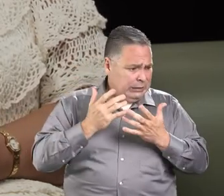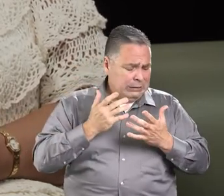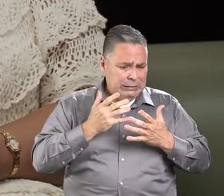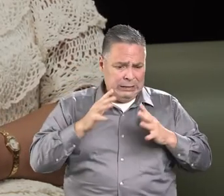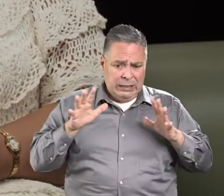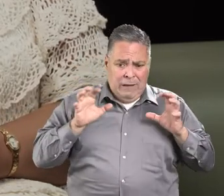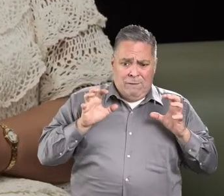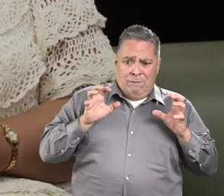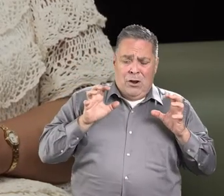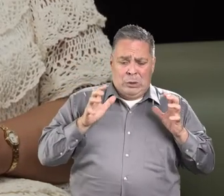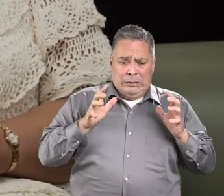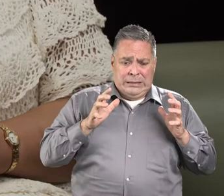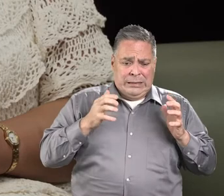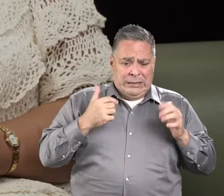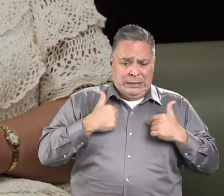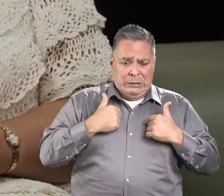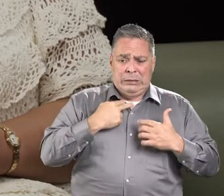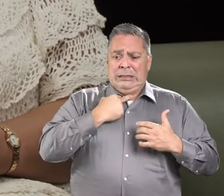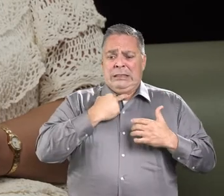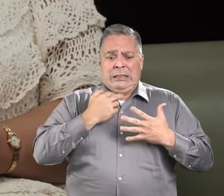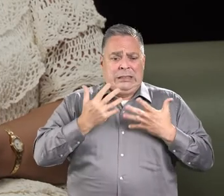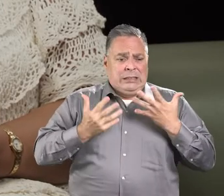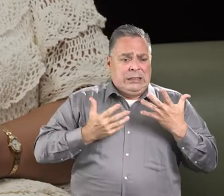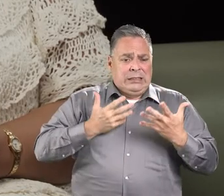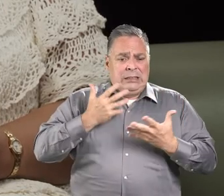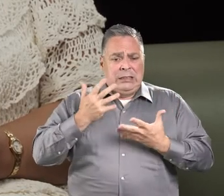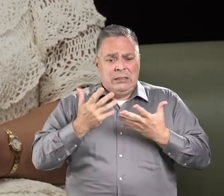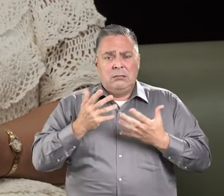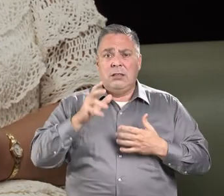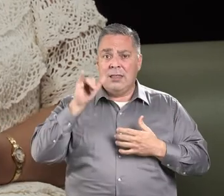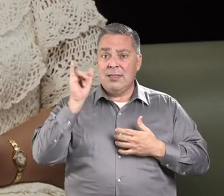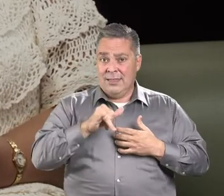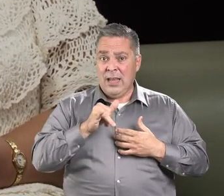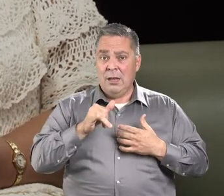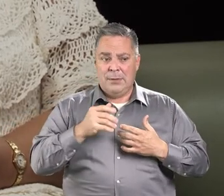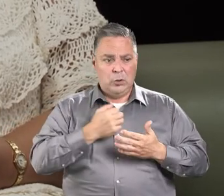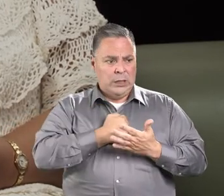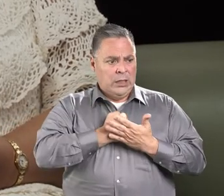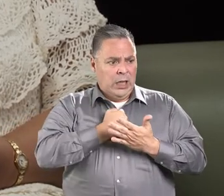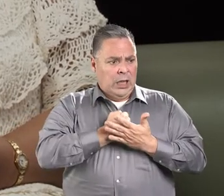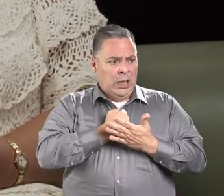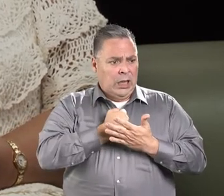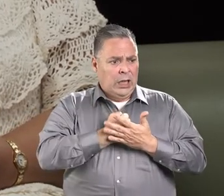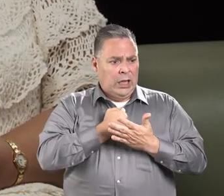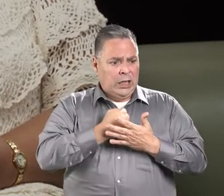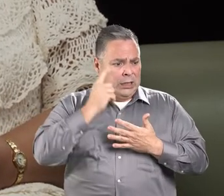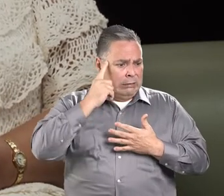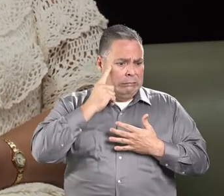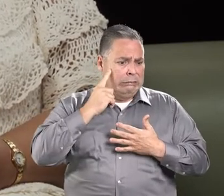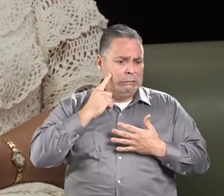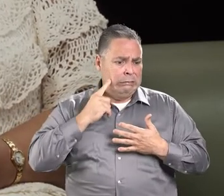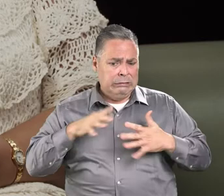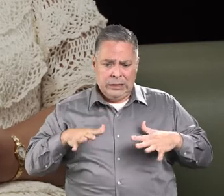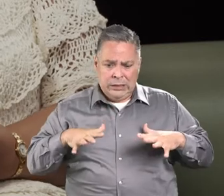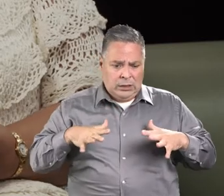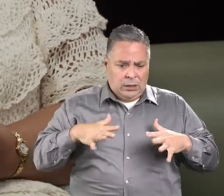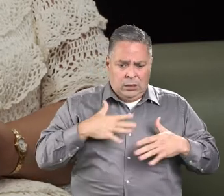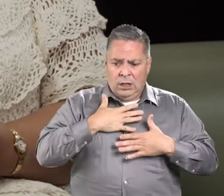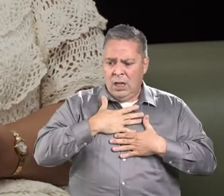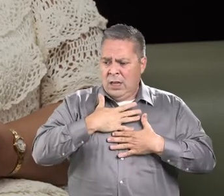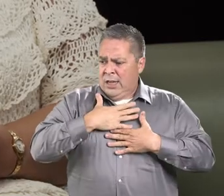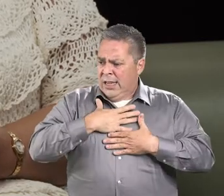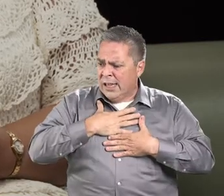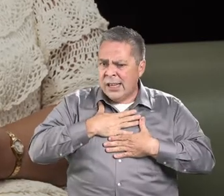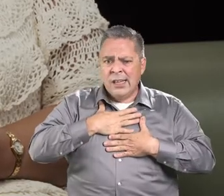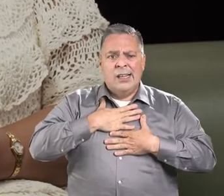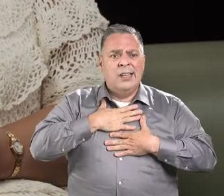que nos paraliza. Definitivamente la persona va a tener esta crisis donde le da taquicardia, sudoraciones, temblores. Donde va